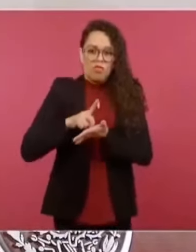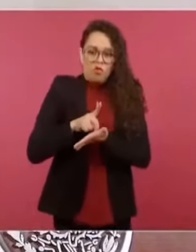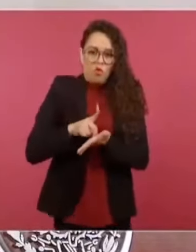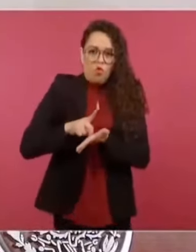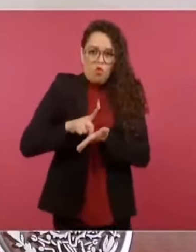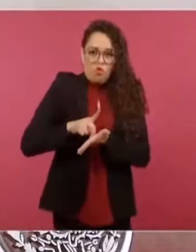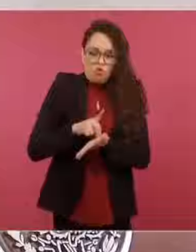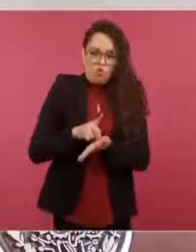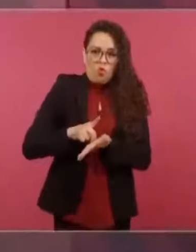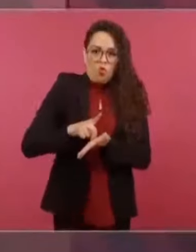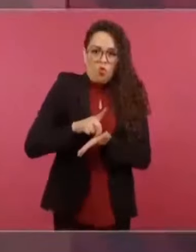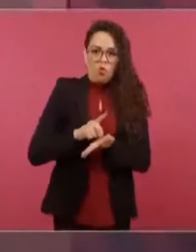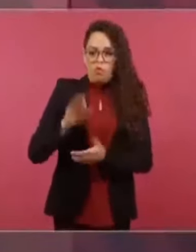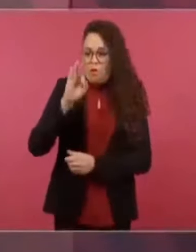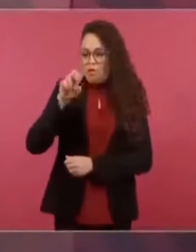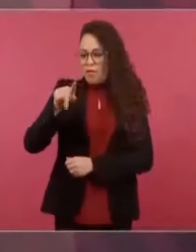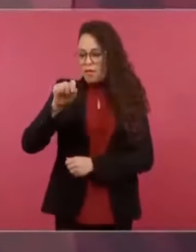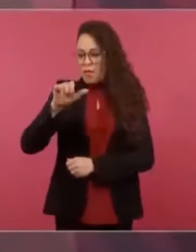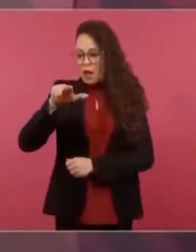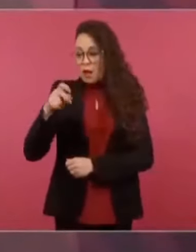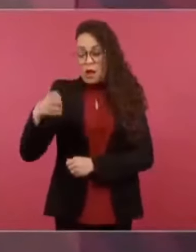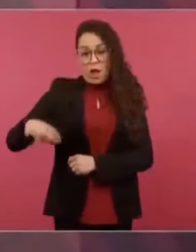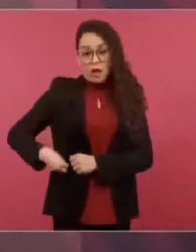muerte provoca, sí.